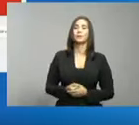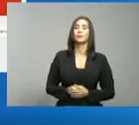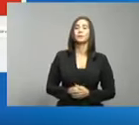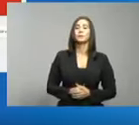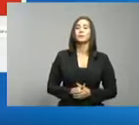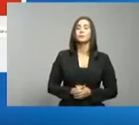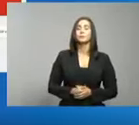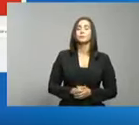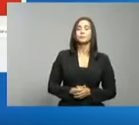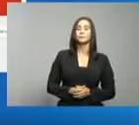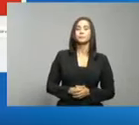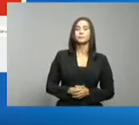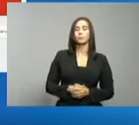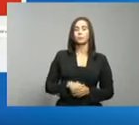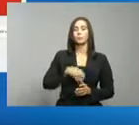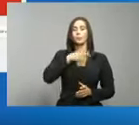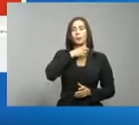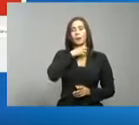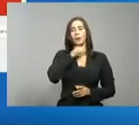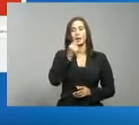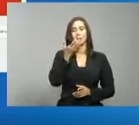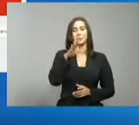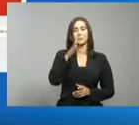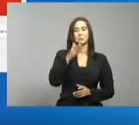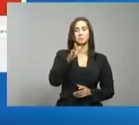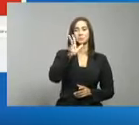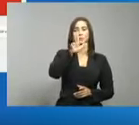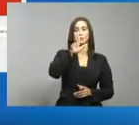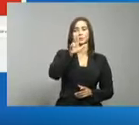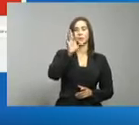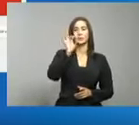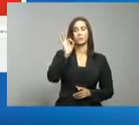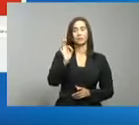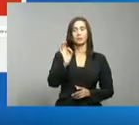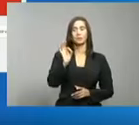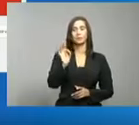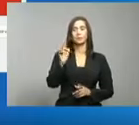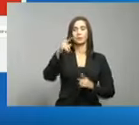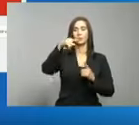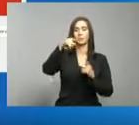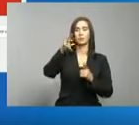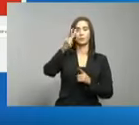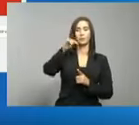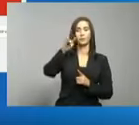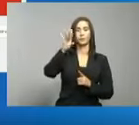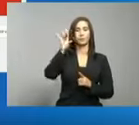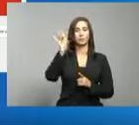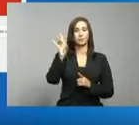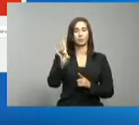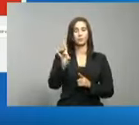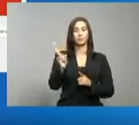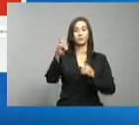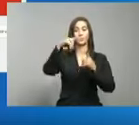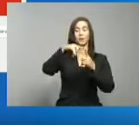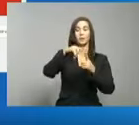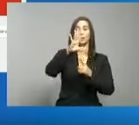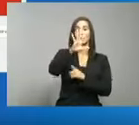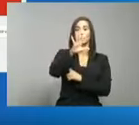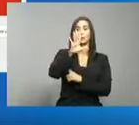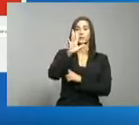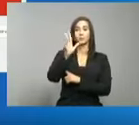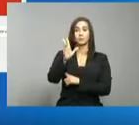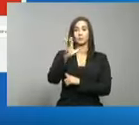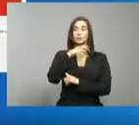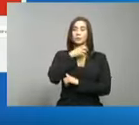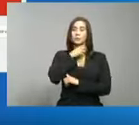La edad mediana, 39 años, con un rango de los 28 a los 53 años